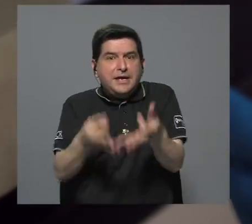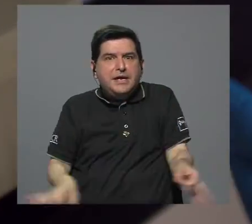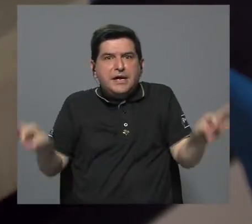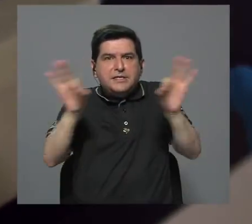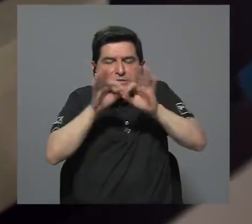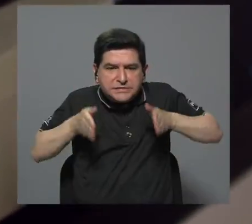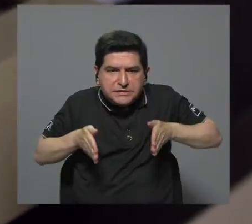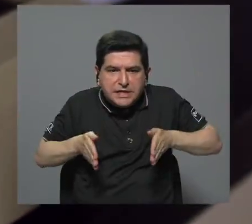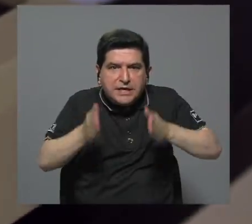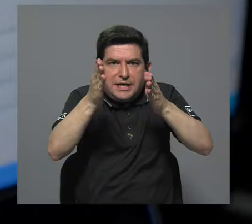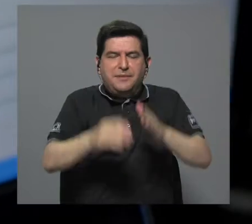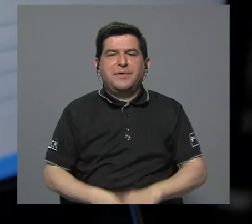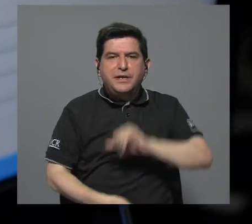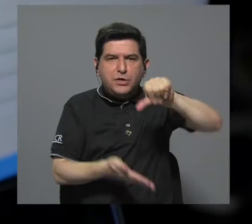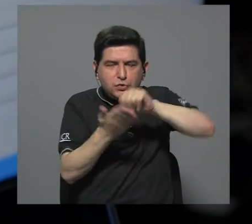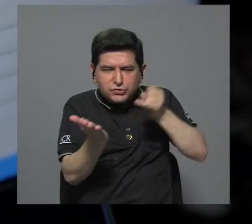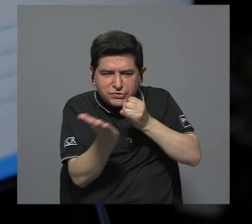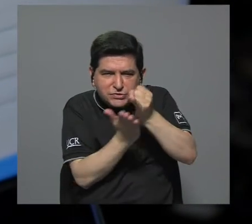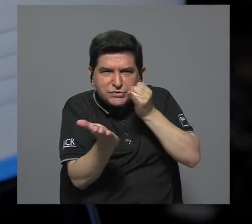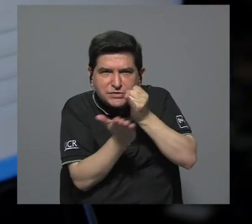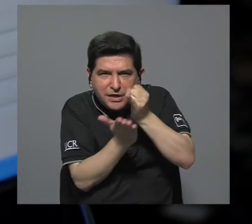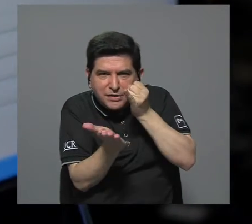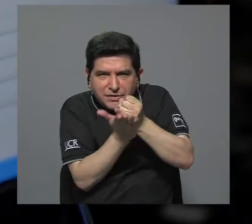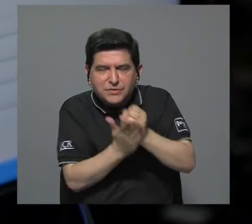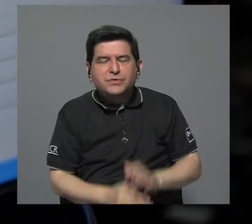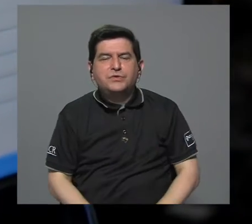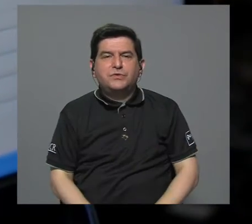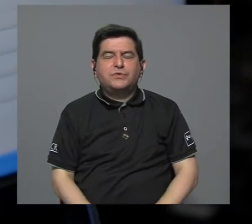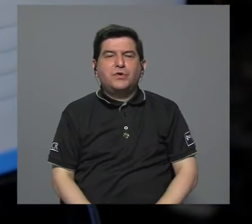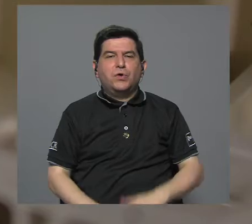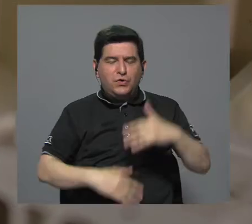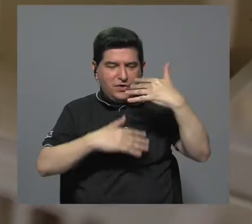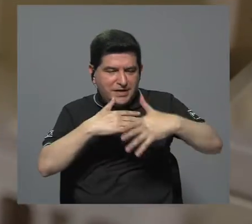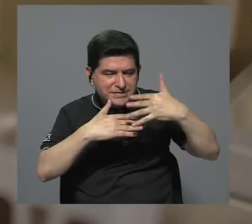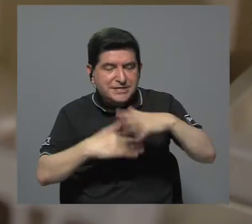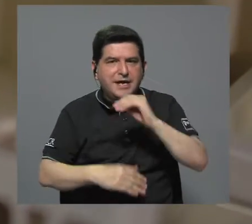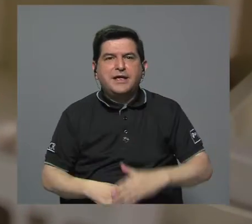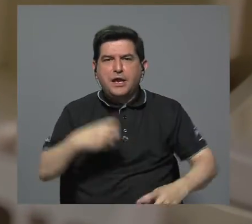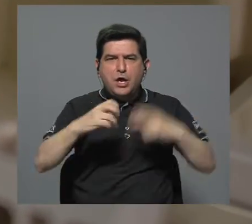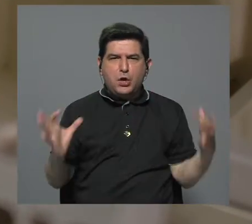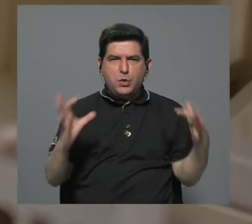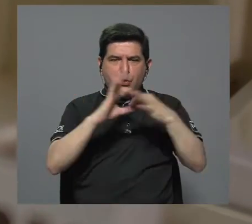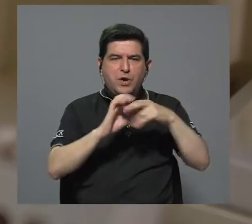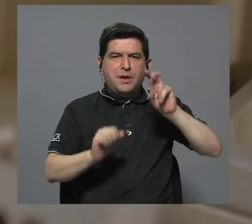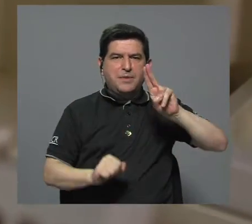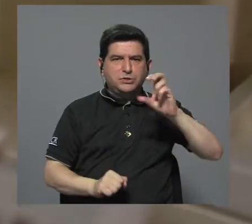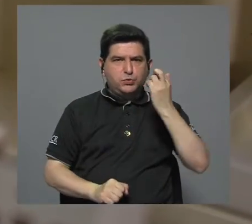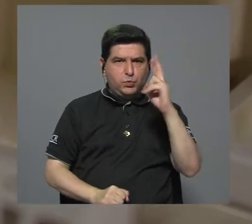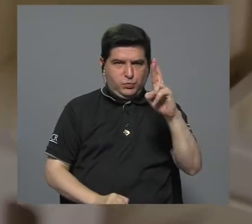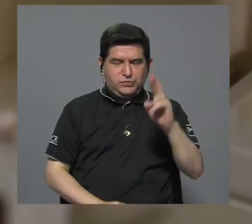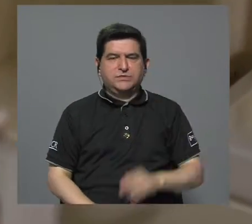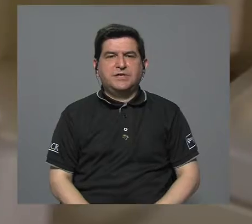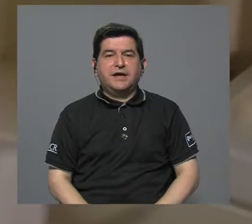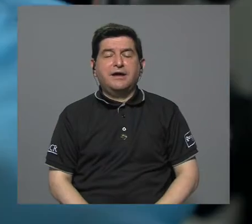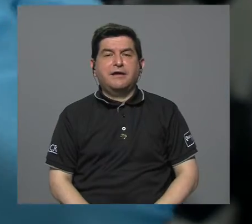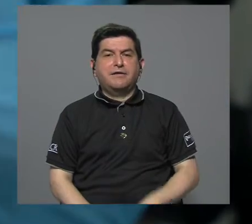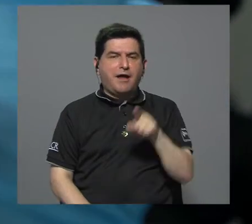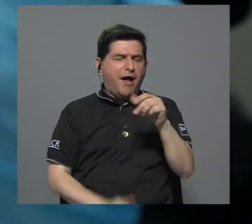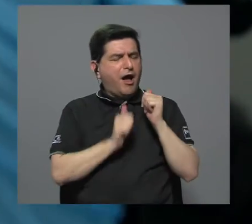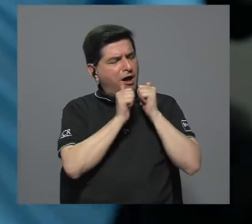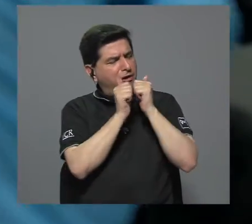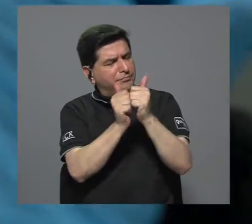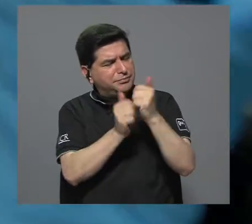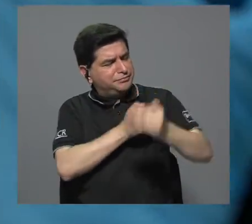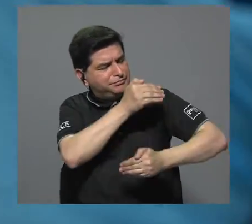trascendental camino el centro de investigación de hematología y trastornos afines de la UCR ha sido el